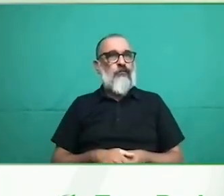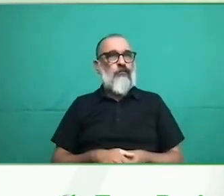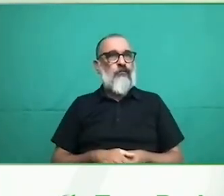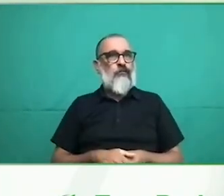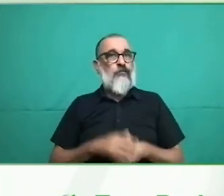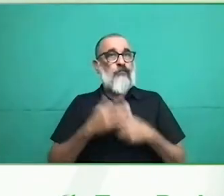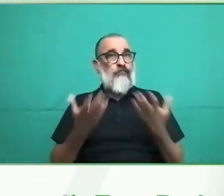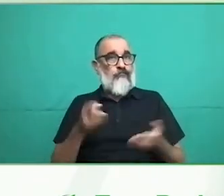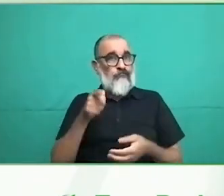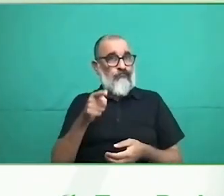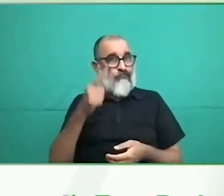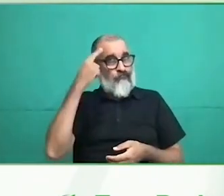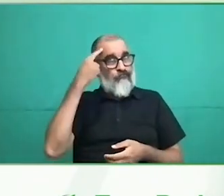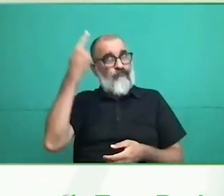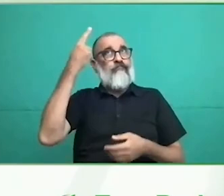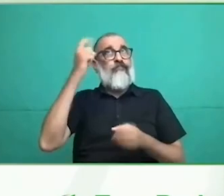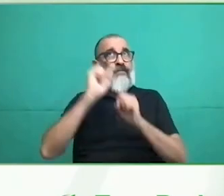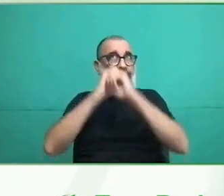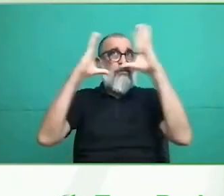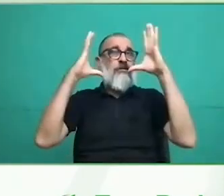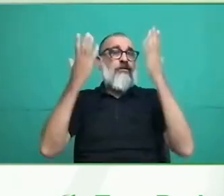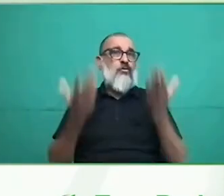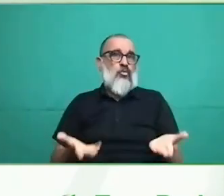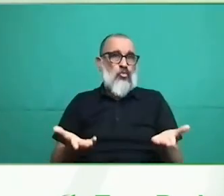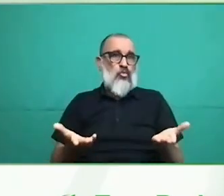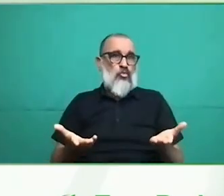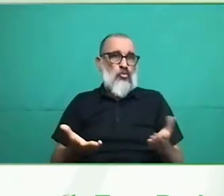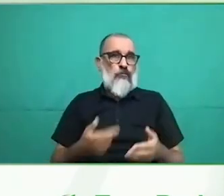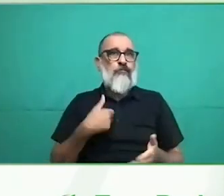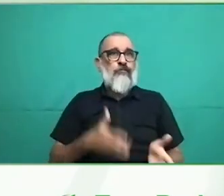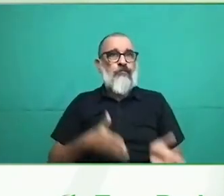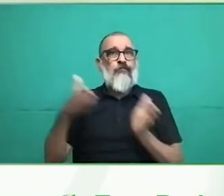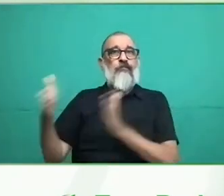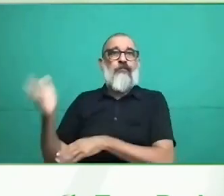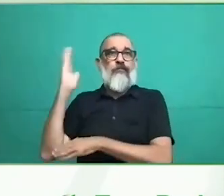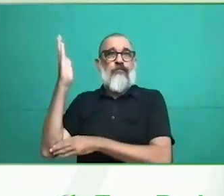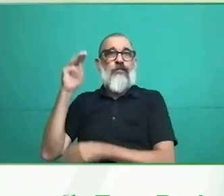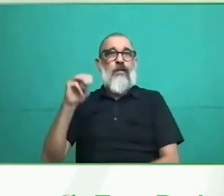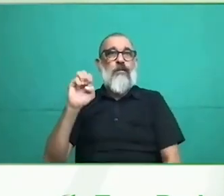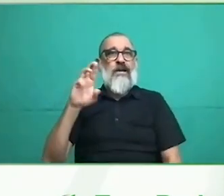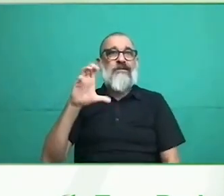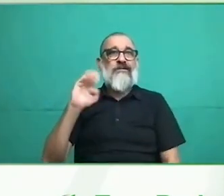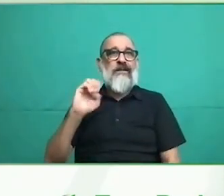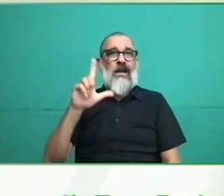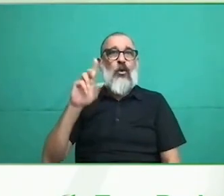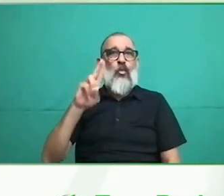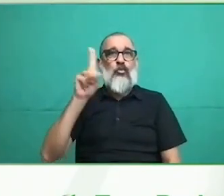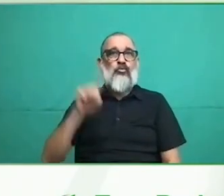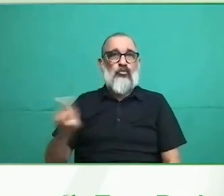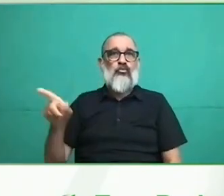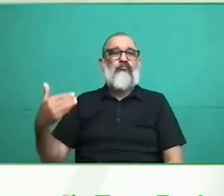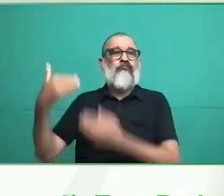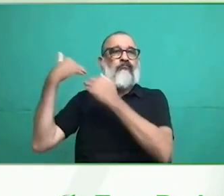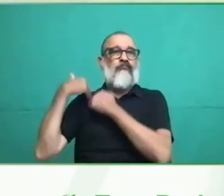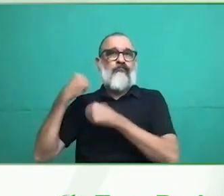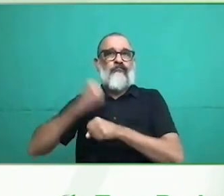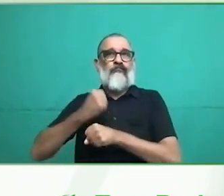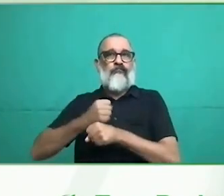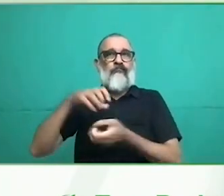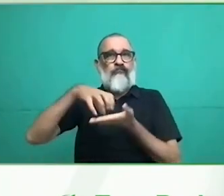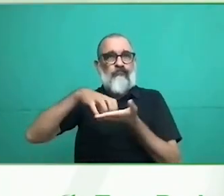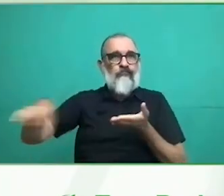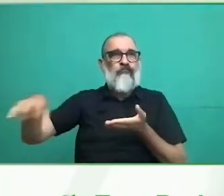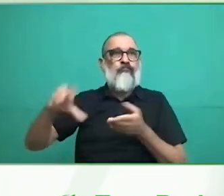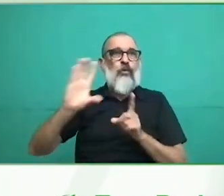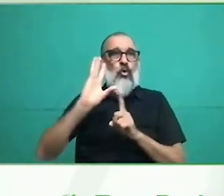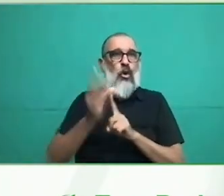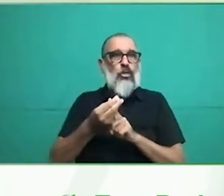responsable del Departamento de Cultura y Ocio de la Dirección de Accesibilidad e Innovación de Fundación ONCE. Conectamos contigo,